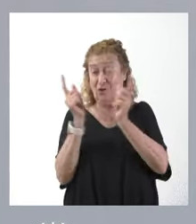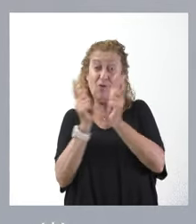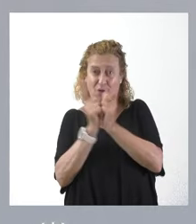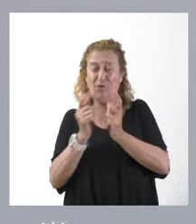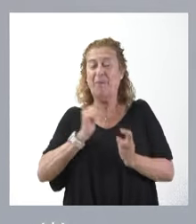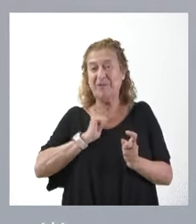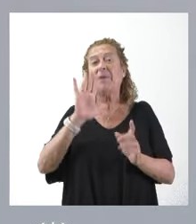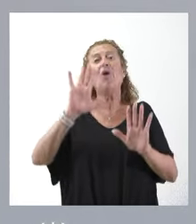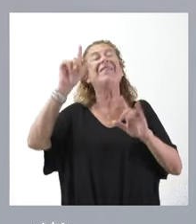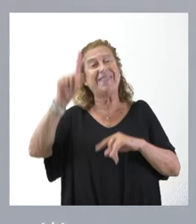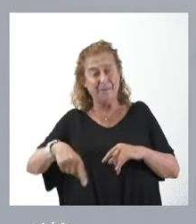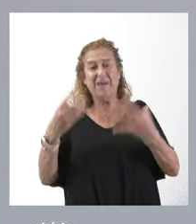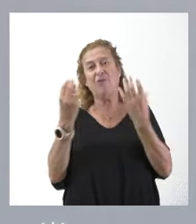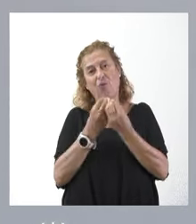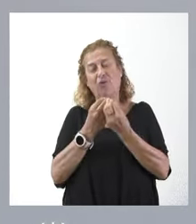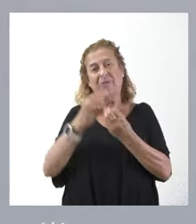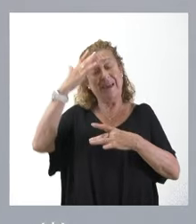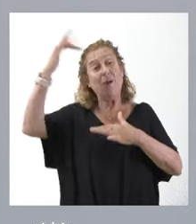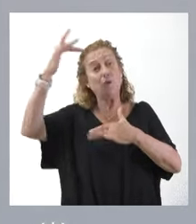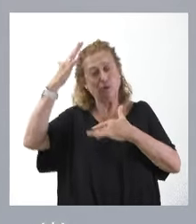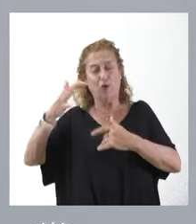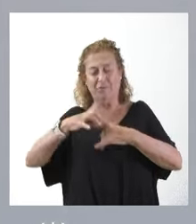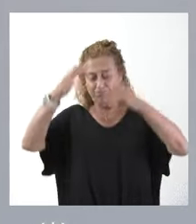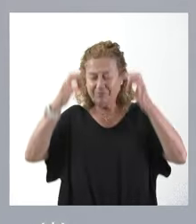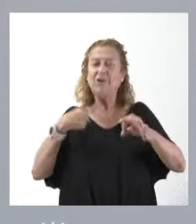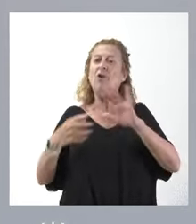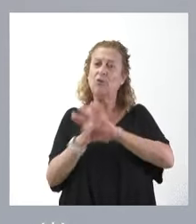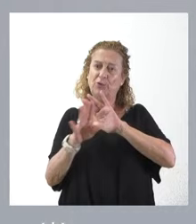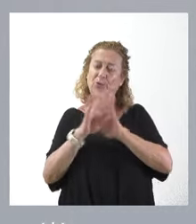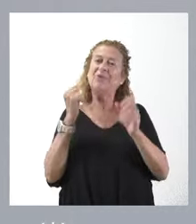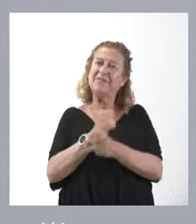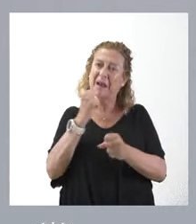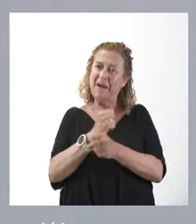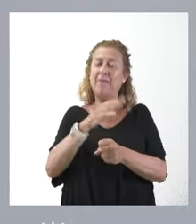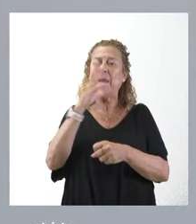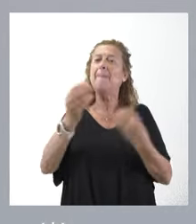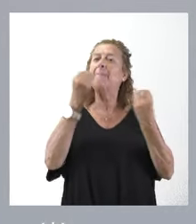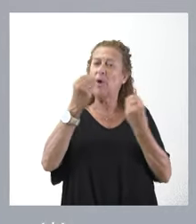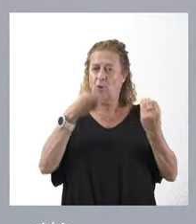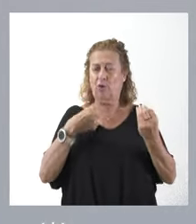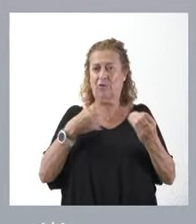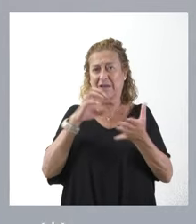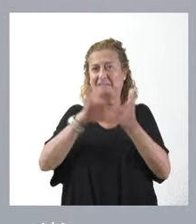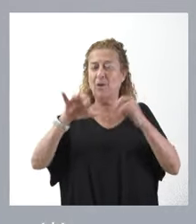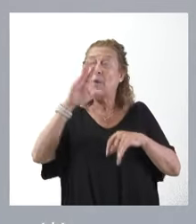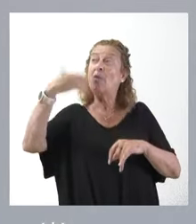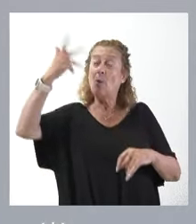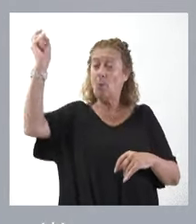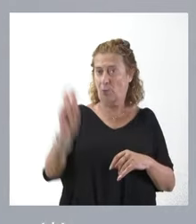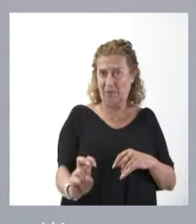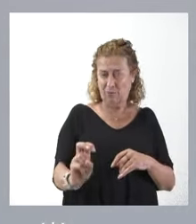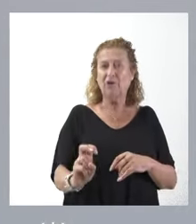pero también con la ilusión y determinación de seguir trabajando para mejorar nuestra comunidad autónoma en cuanto regresemos. En todo caso,